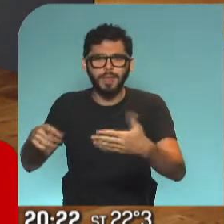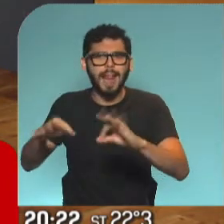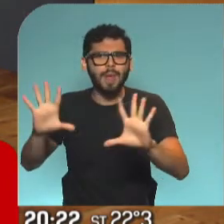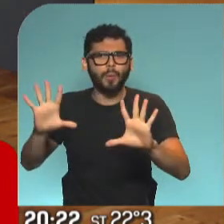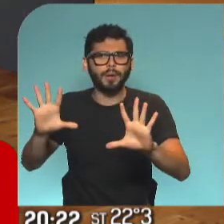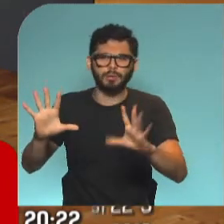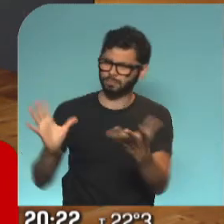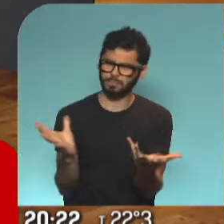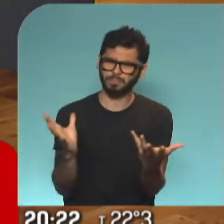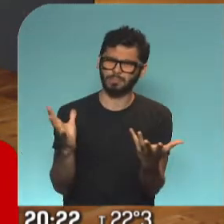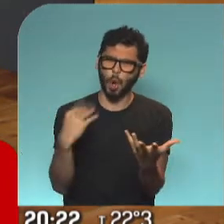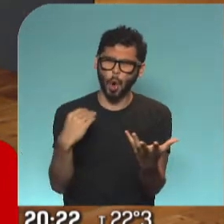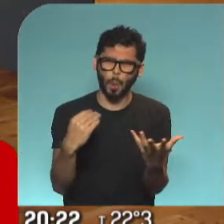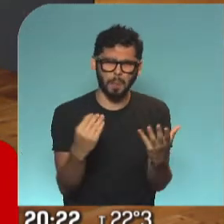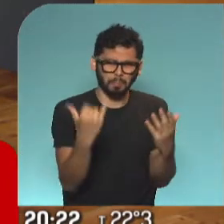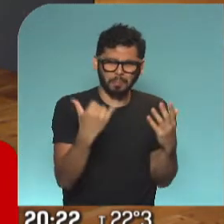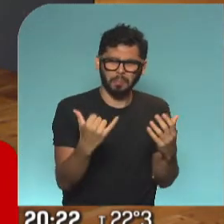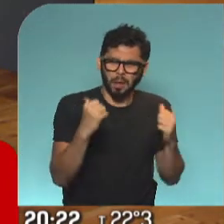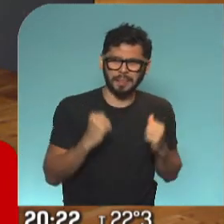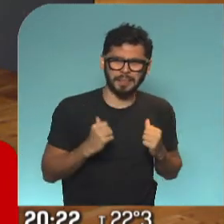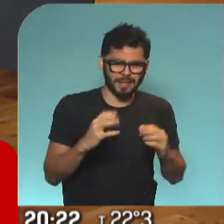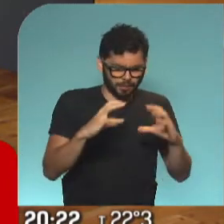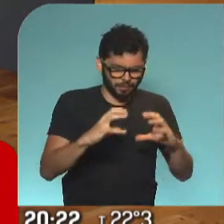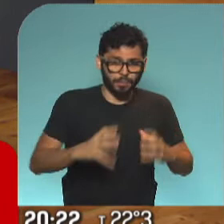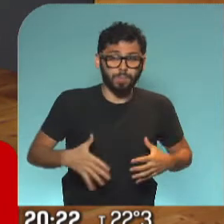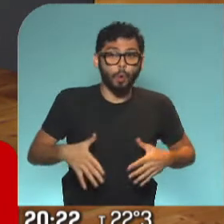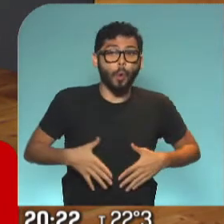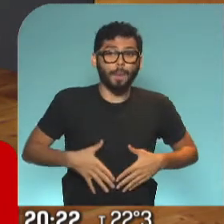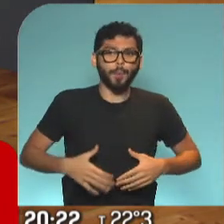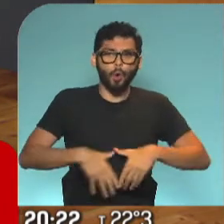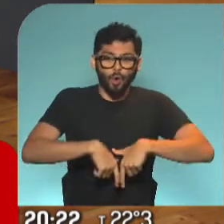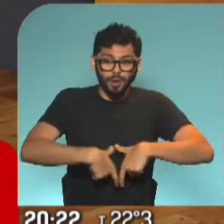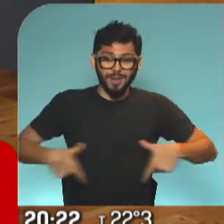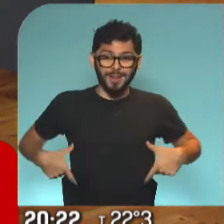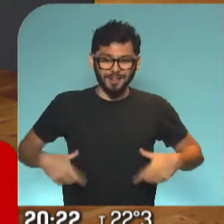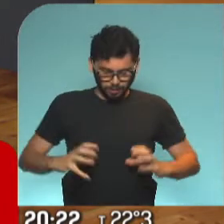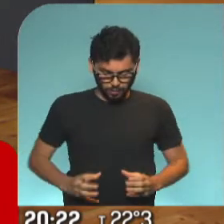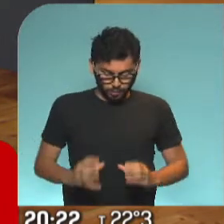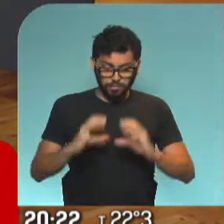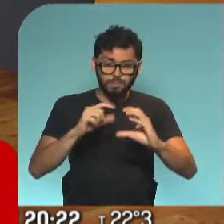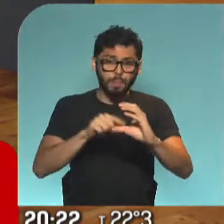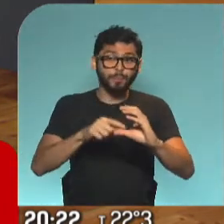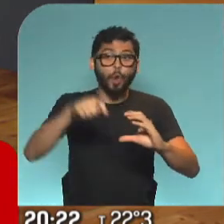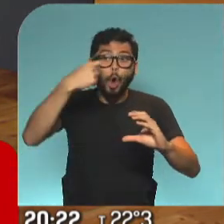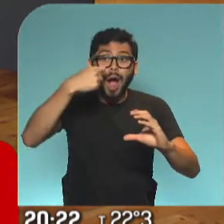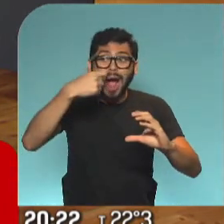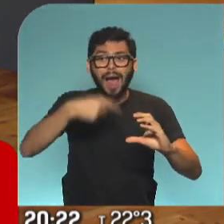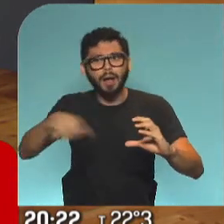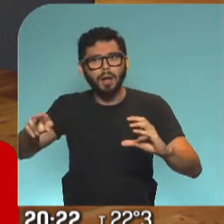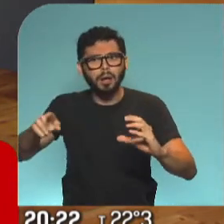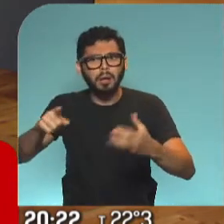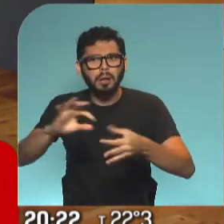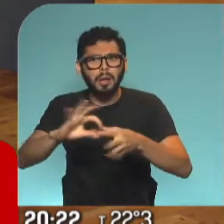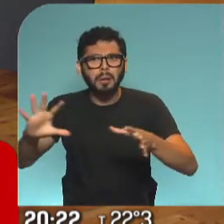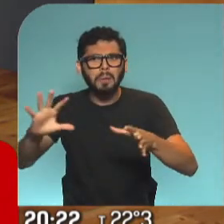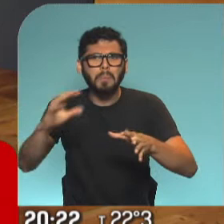Si tenía un kilo de cocaína, la encontraron, la tenía adosada a su cuerpo, claramente era una mula. ¿Por qué la absuelven? porque